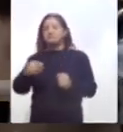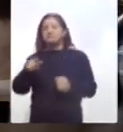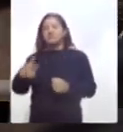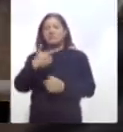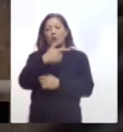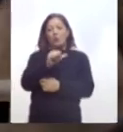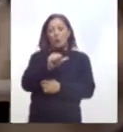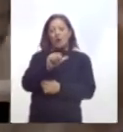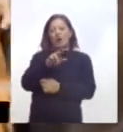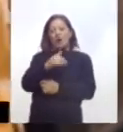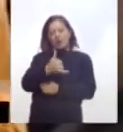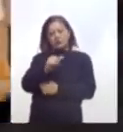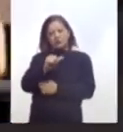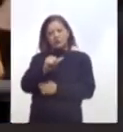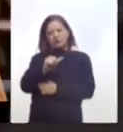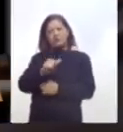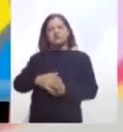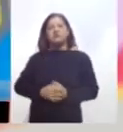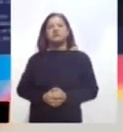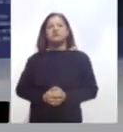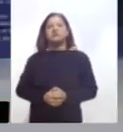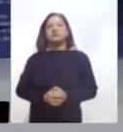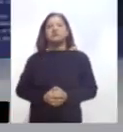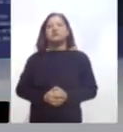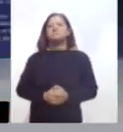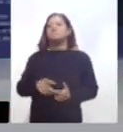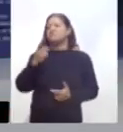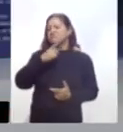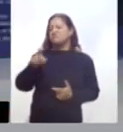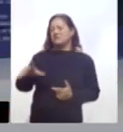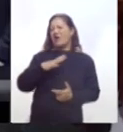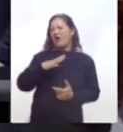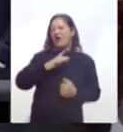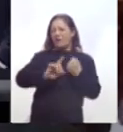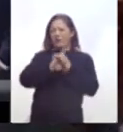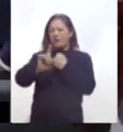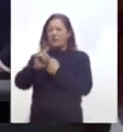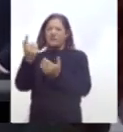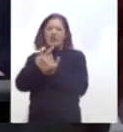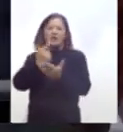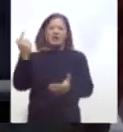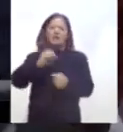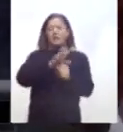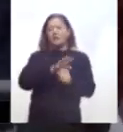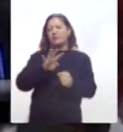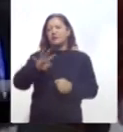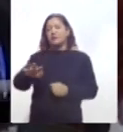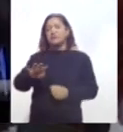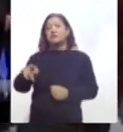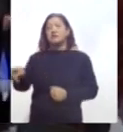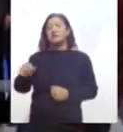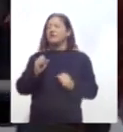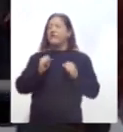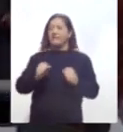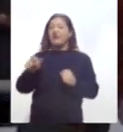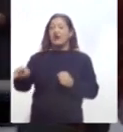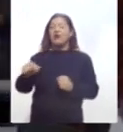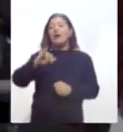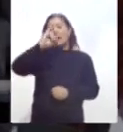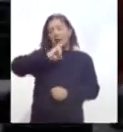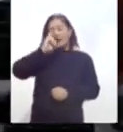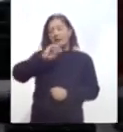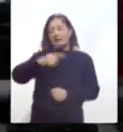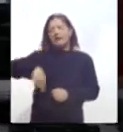aseguró no tener nada que ocultar al respecto. Las crisis derivadas por el COVID-19 forzaron a la Secretaría Ejecutiva de las Naciones